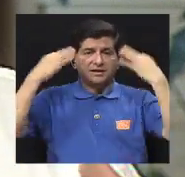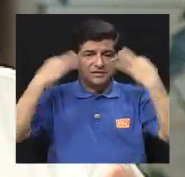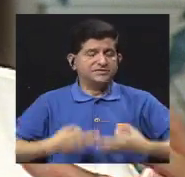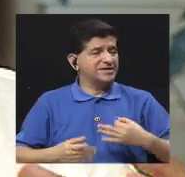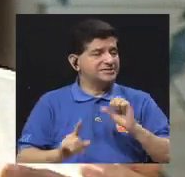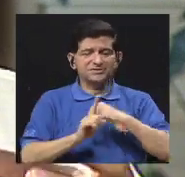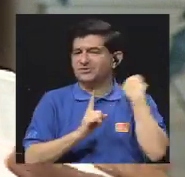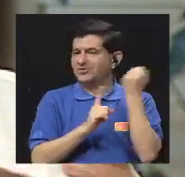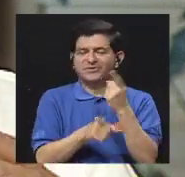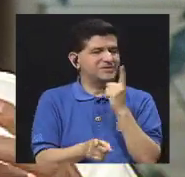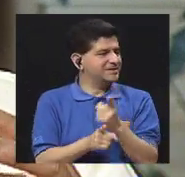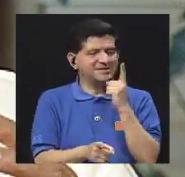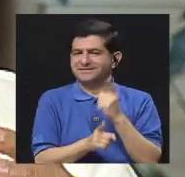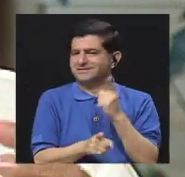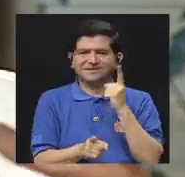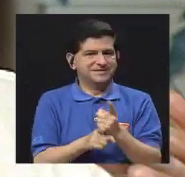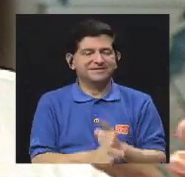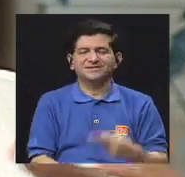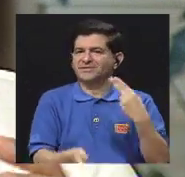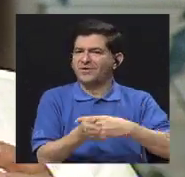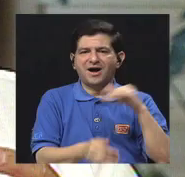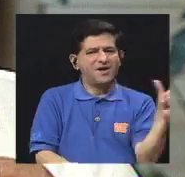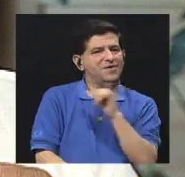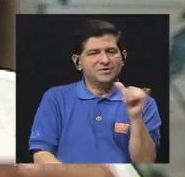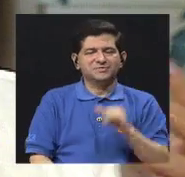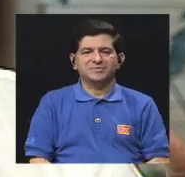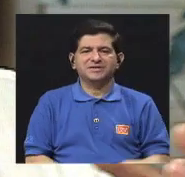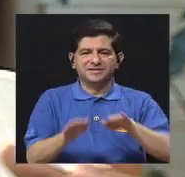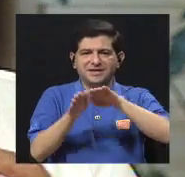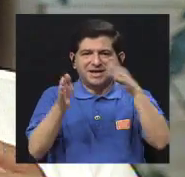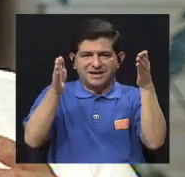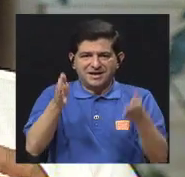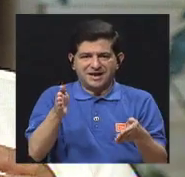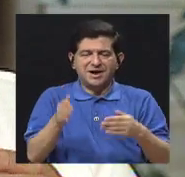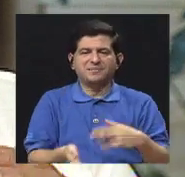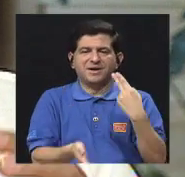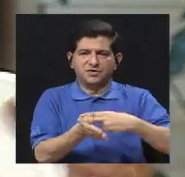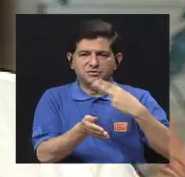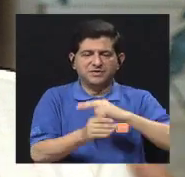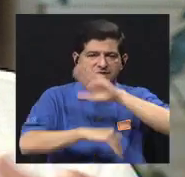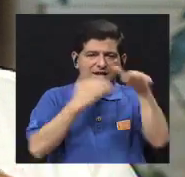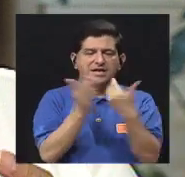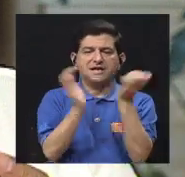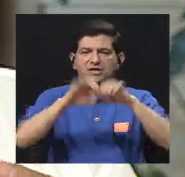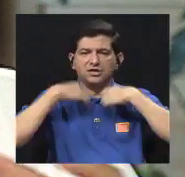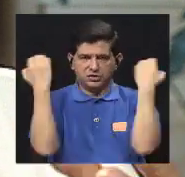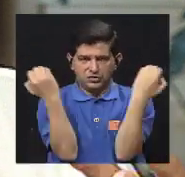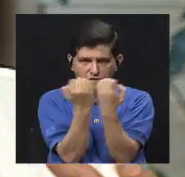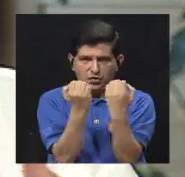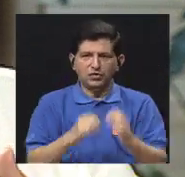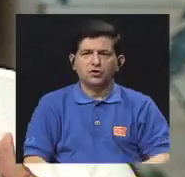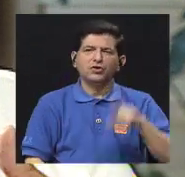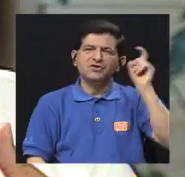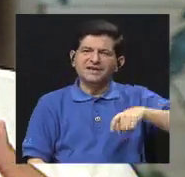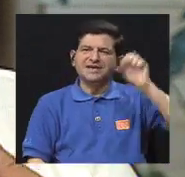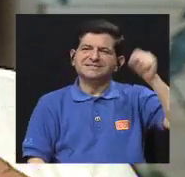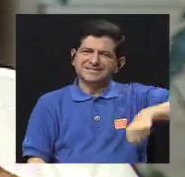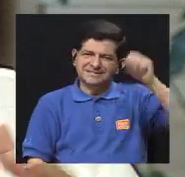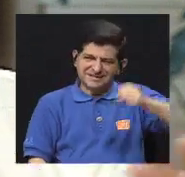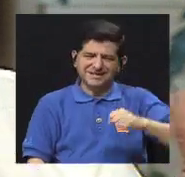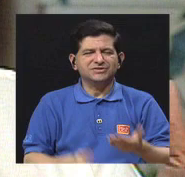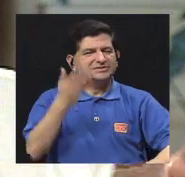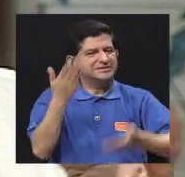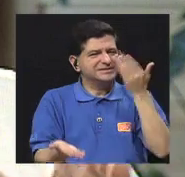tiene las condiciones óptimas como un hospital, cama de hospital o todo el equipamiento, entonces, si se requiere,